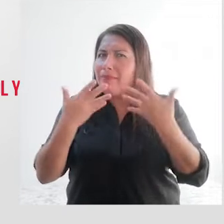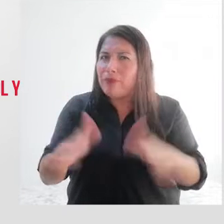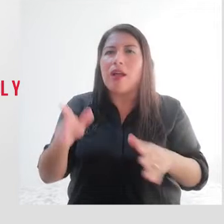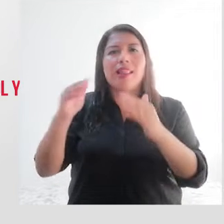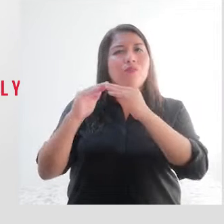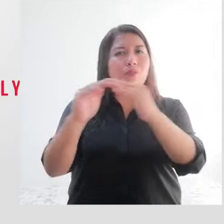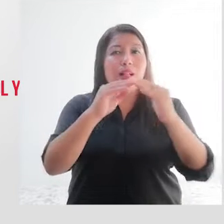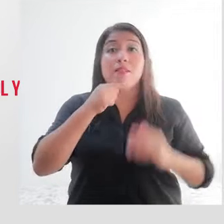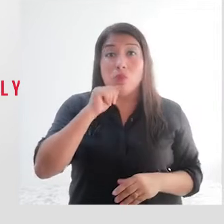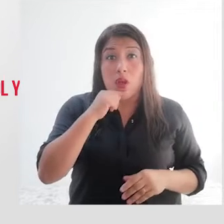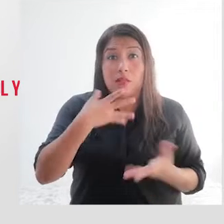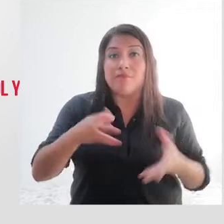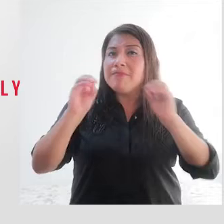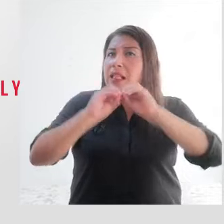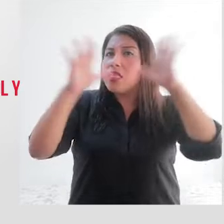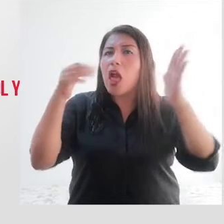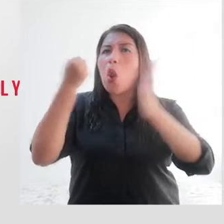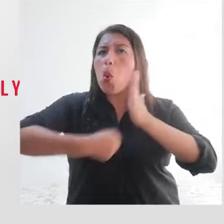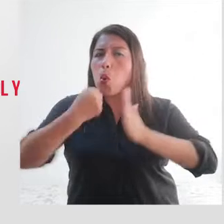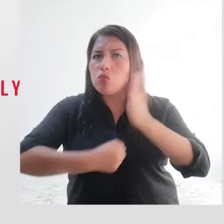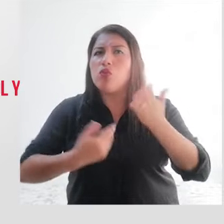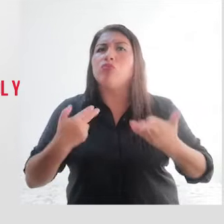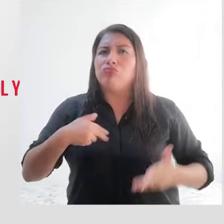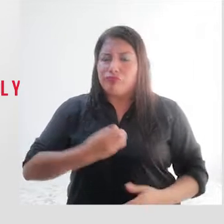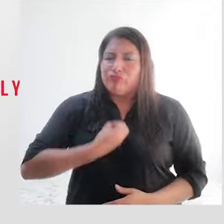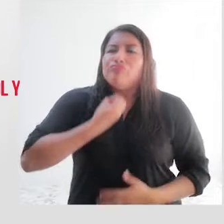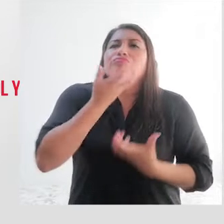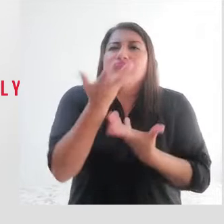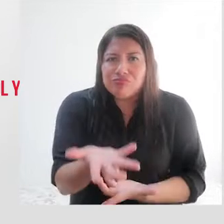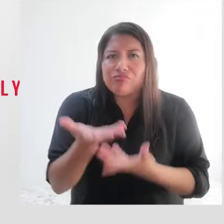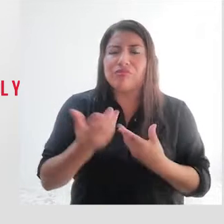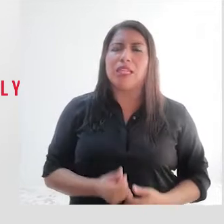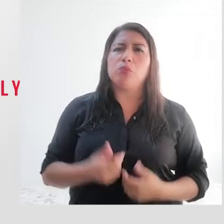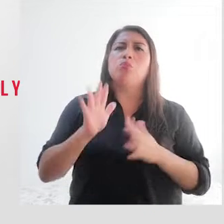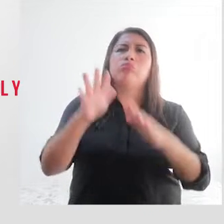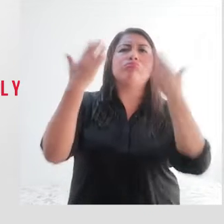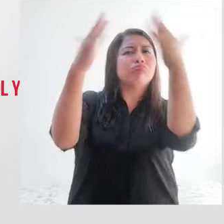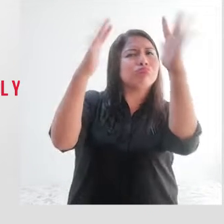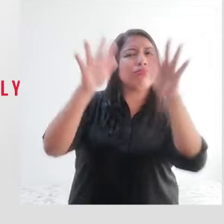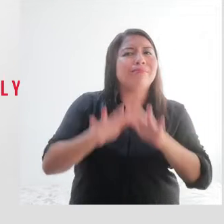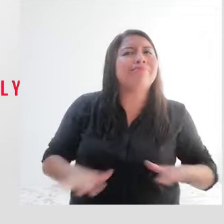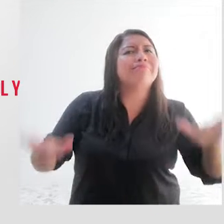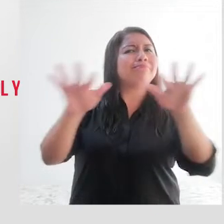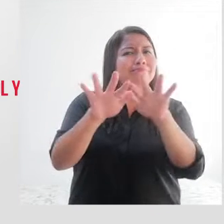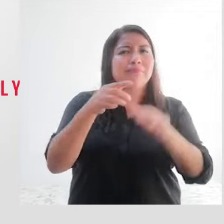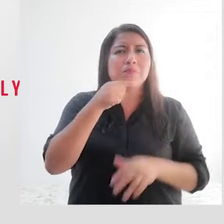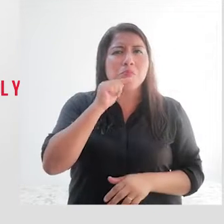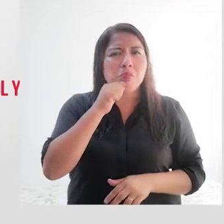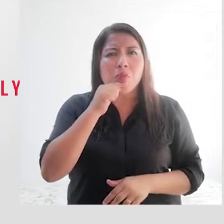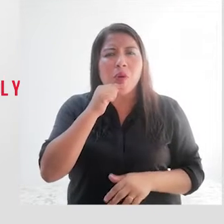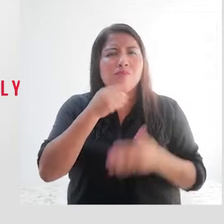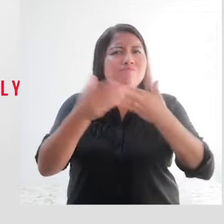la mujer. En este Día de Lucha y Valor, expresamos nuestro saludo y reconocimiento a todas las mujeres